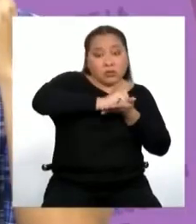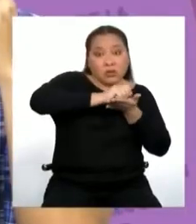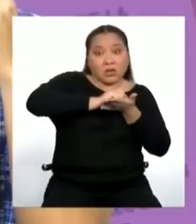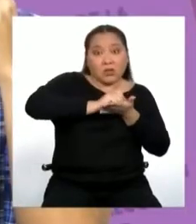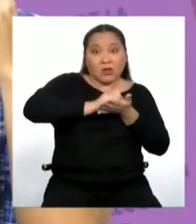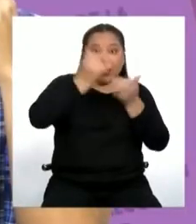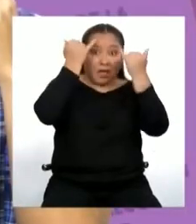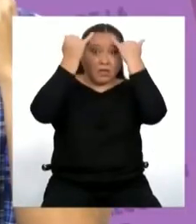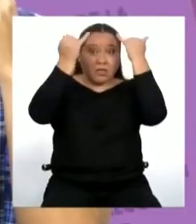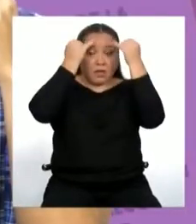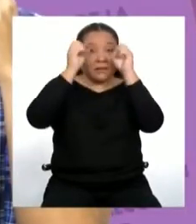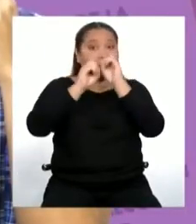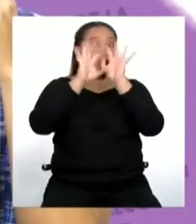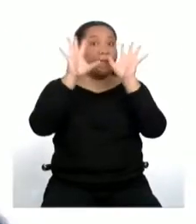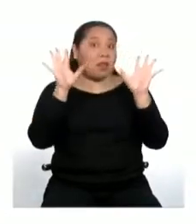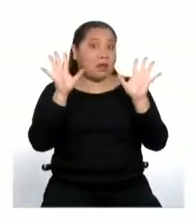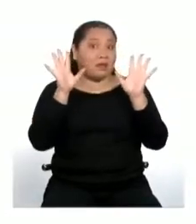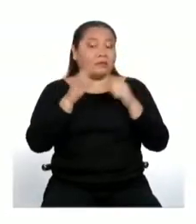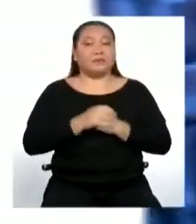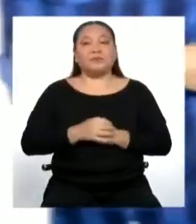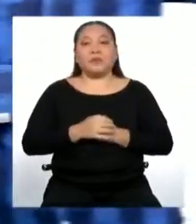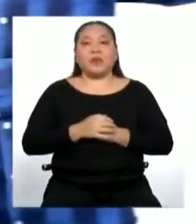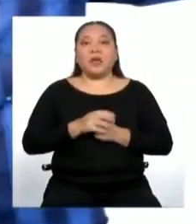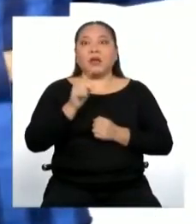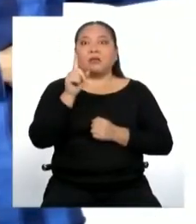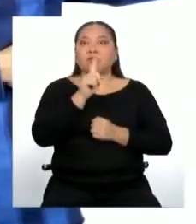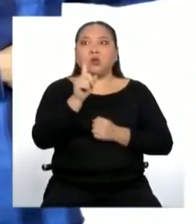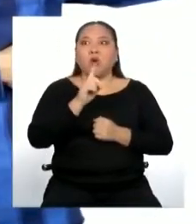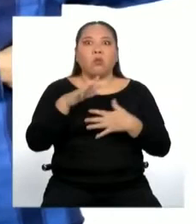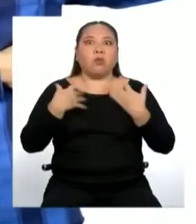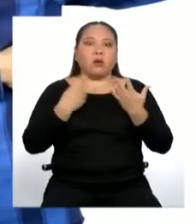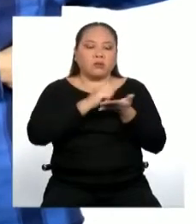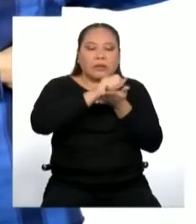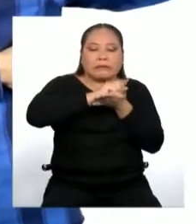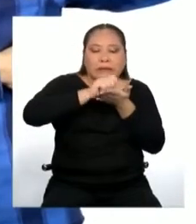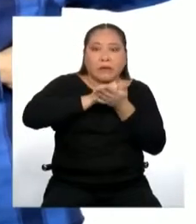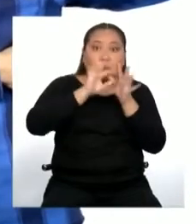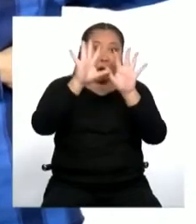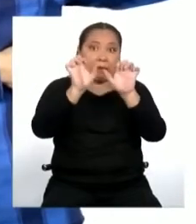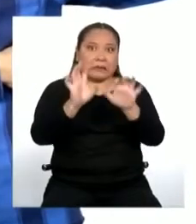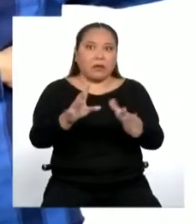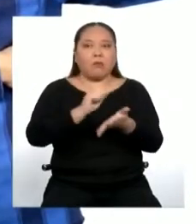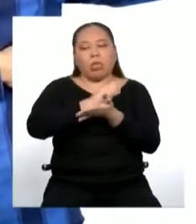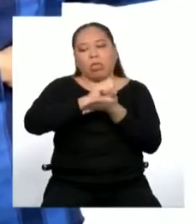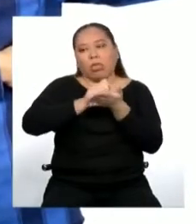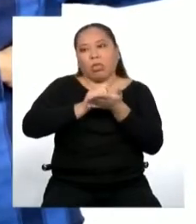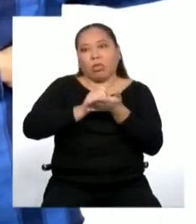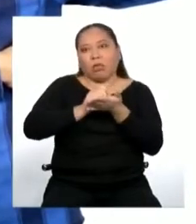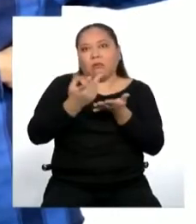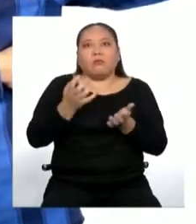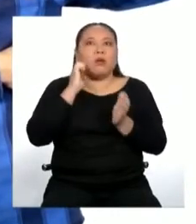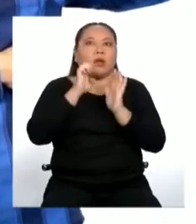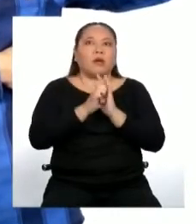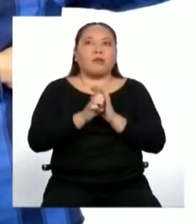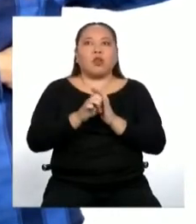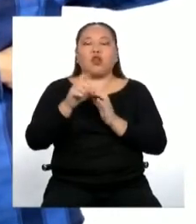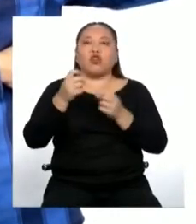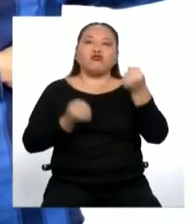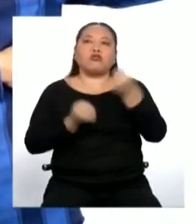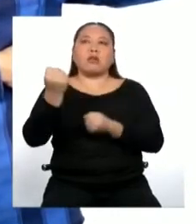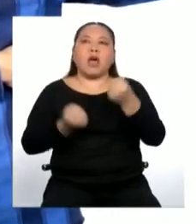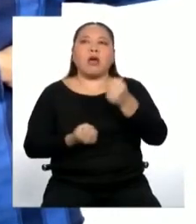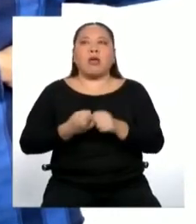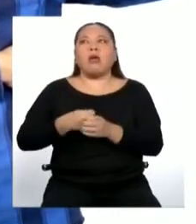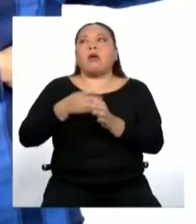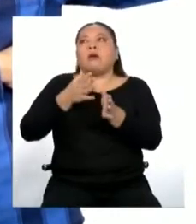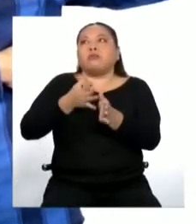coherente. En otras palabras, no se te ocurra escribir en tu examen de redacción algo como esto. Los carros demoraron